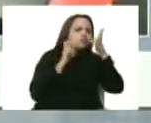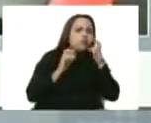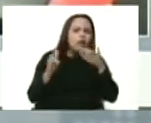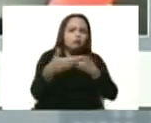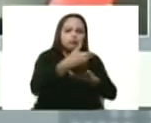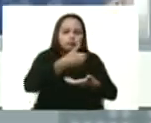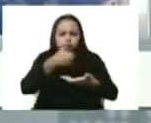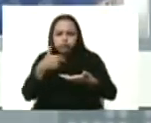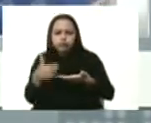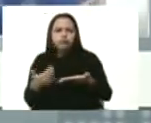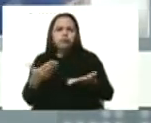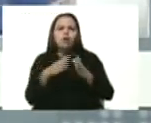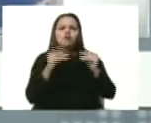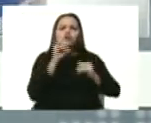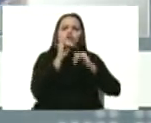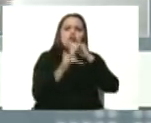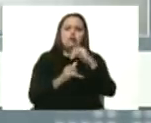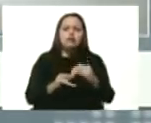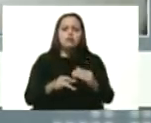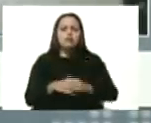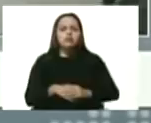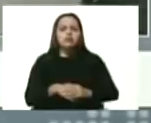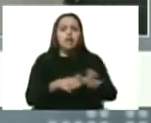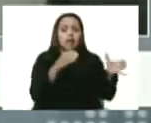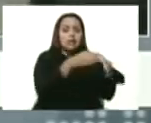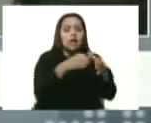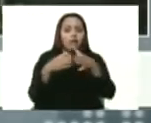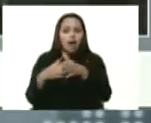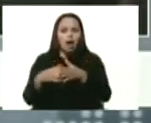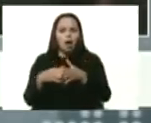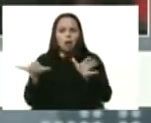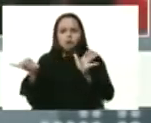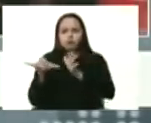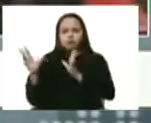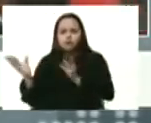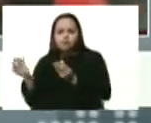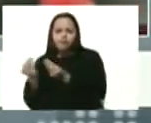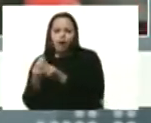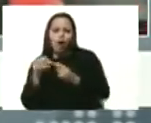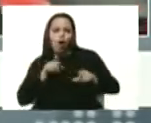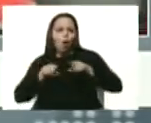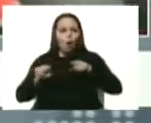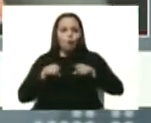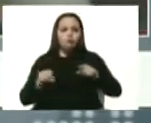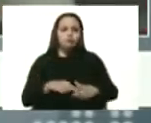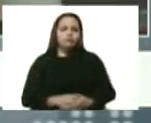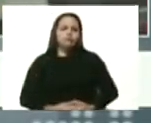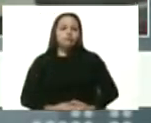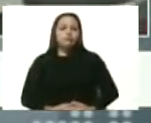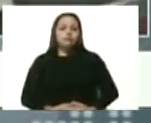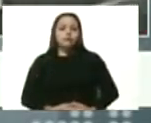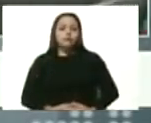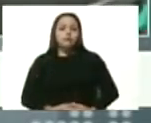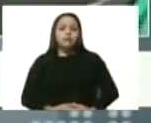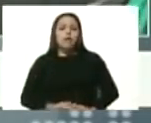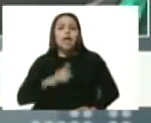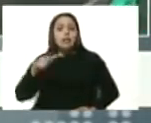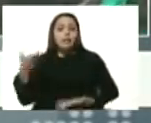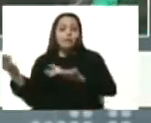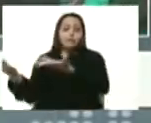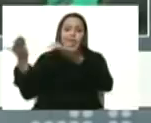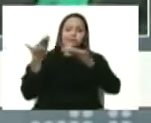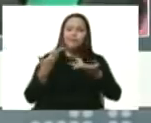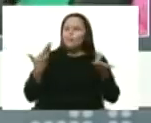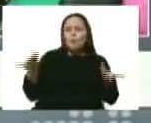las cámaras productivas. En trabajo muy de cerca, coordinado. También recibiendo las necesidades del